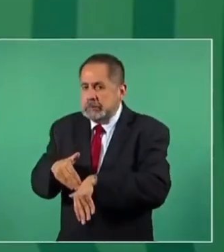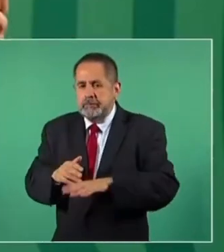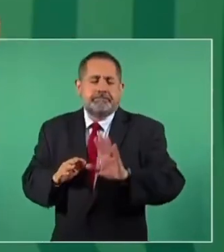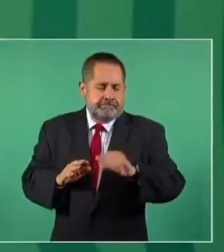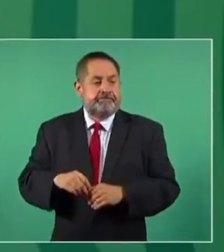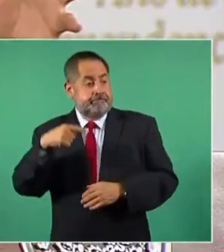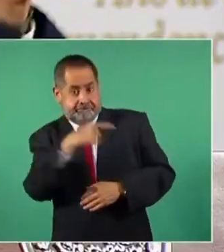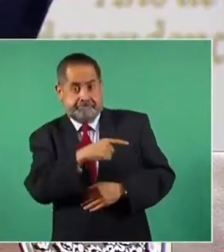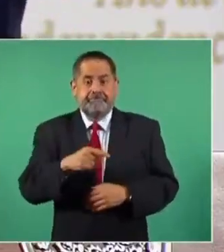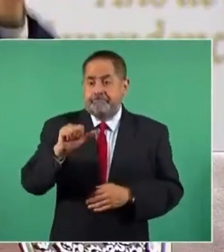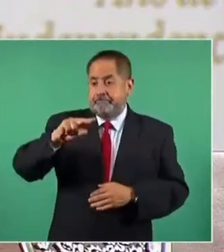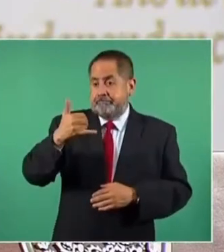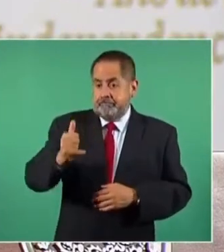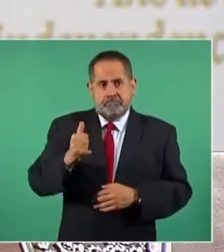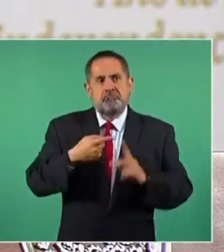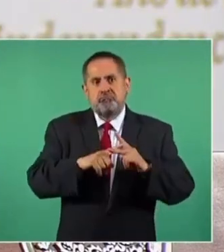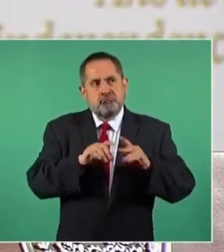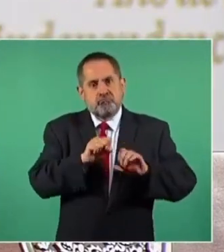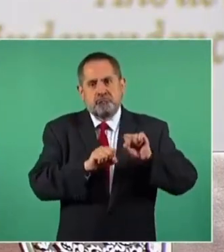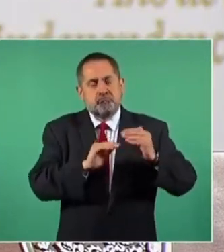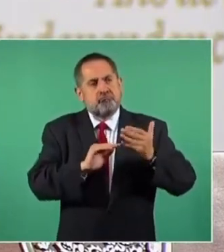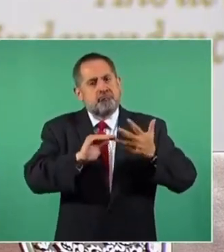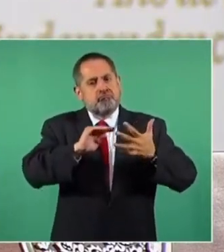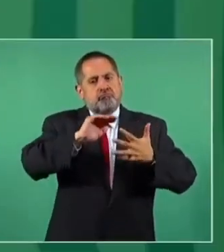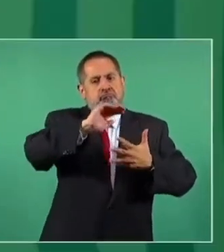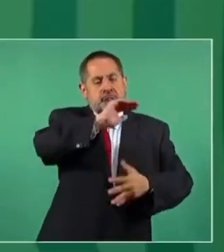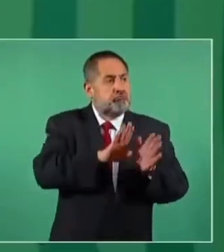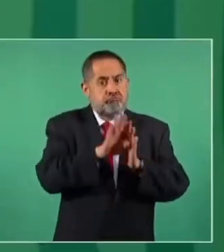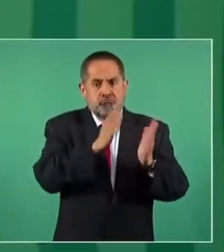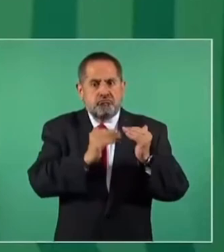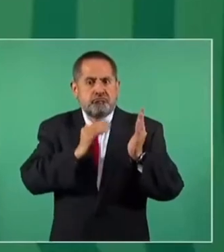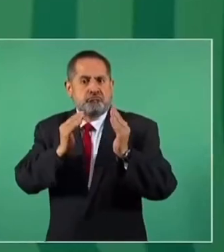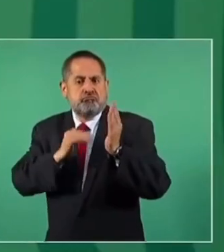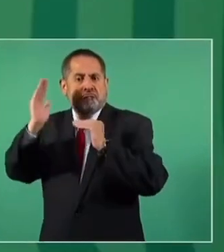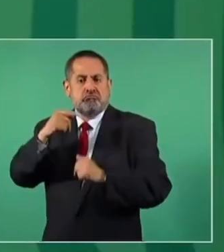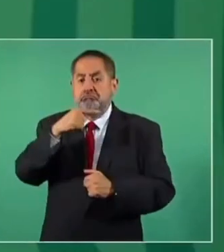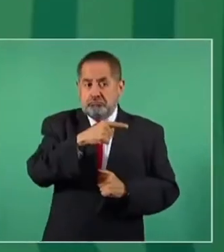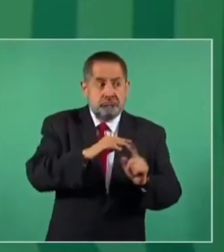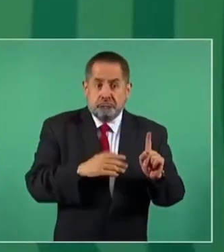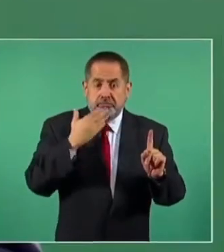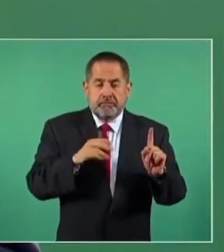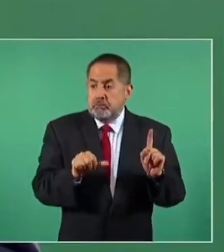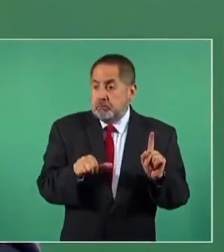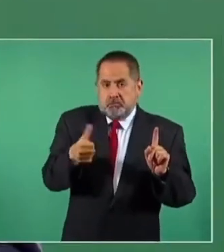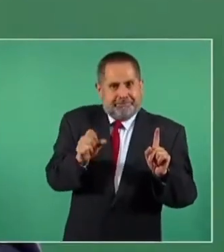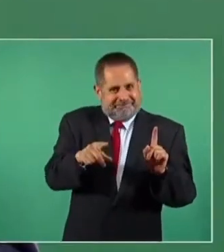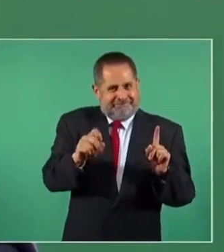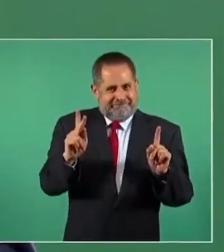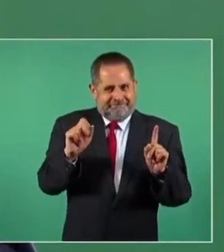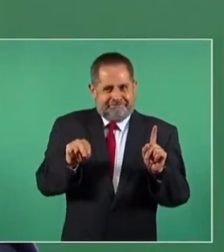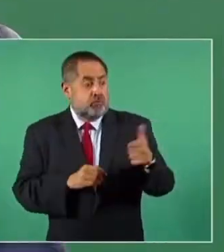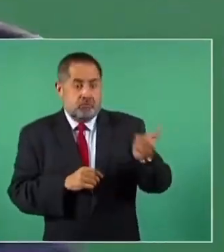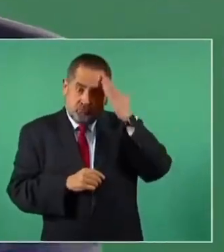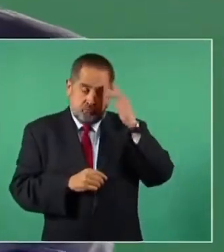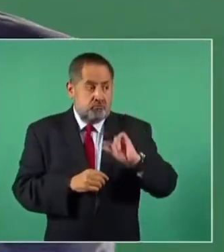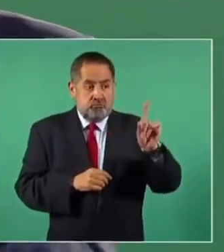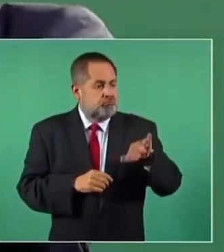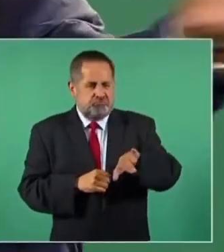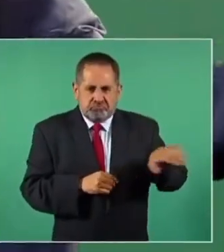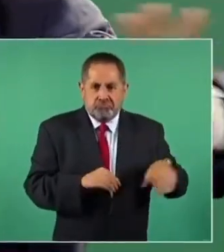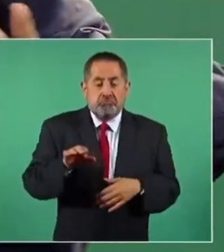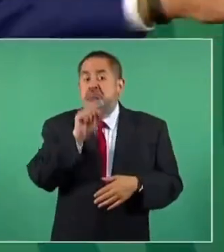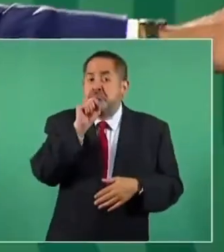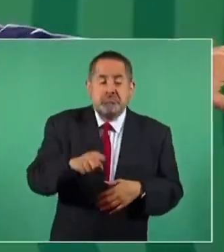empezó a escalar y empezó a hacer a un lado a sus compañeros. Creo que